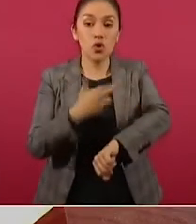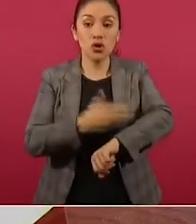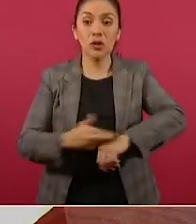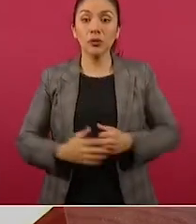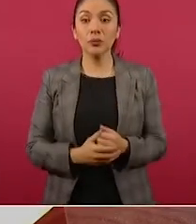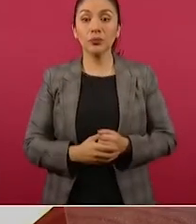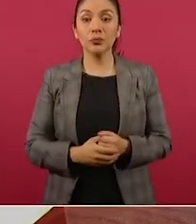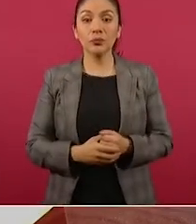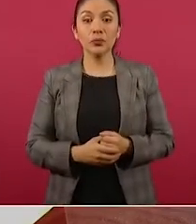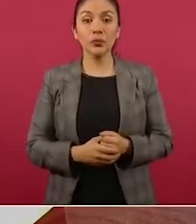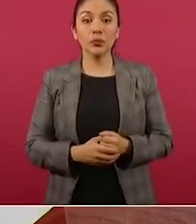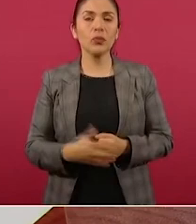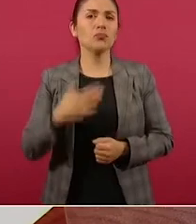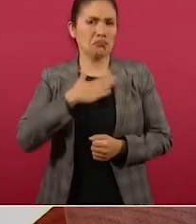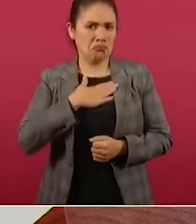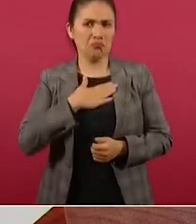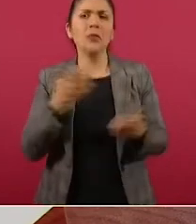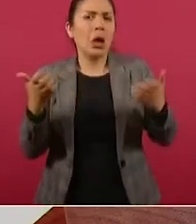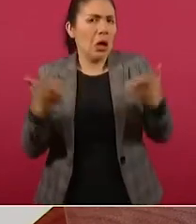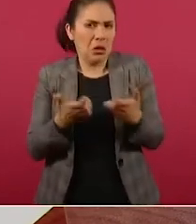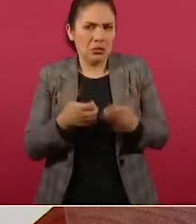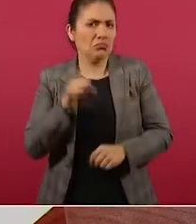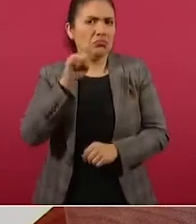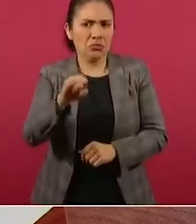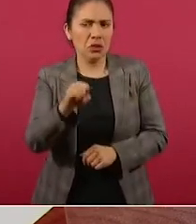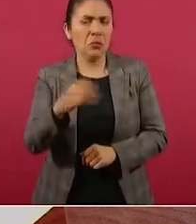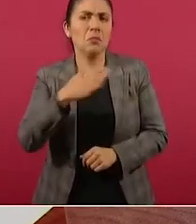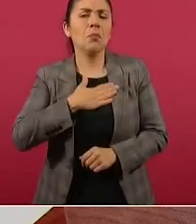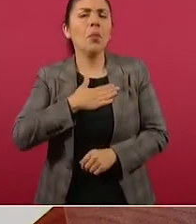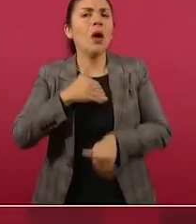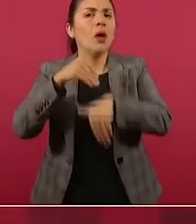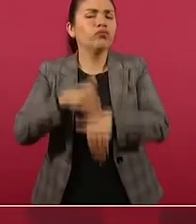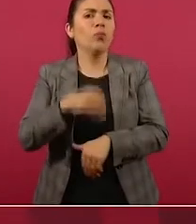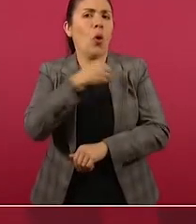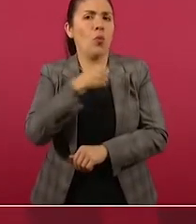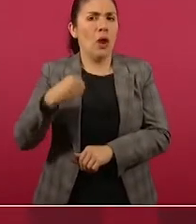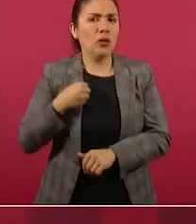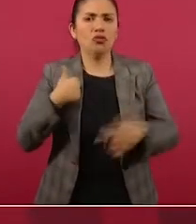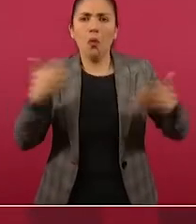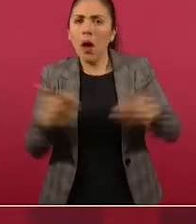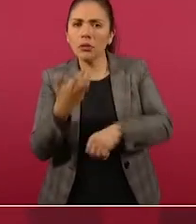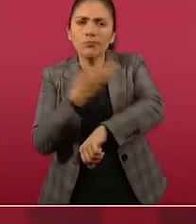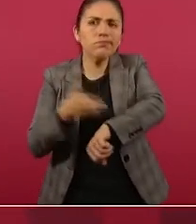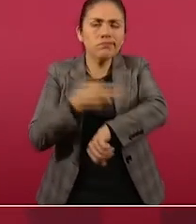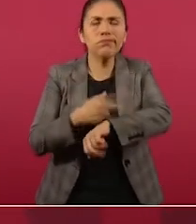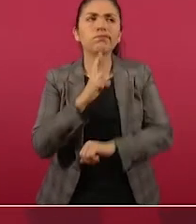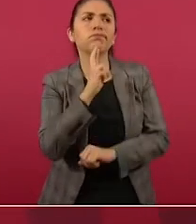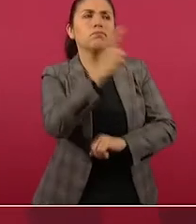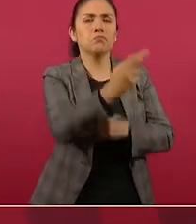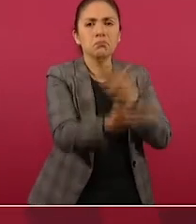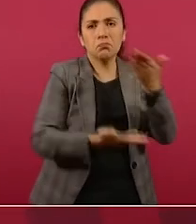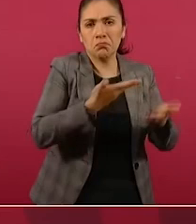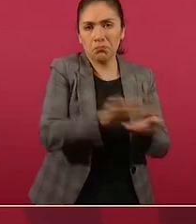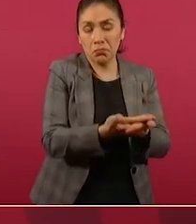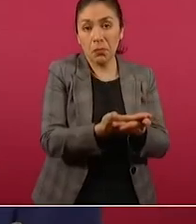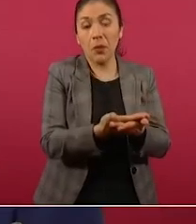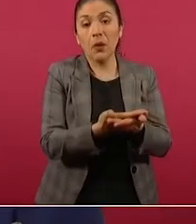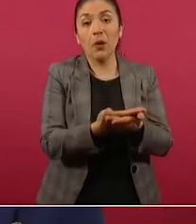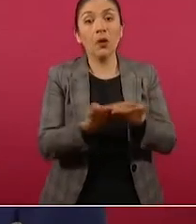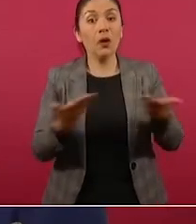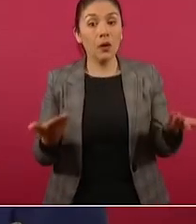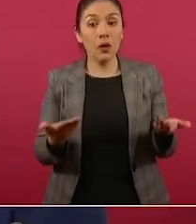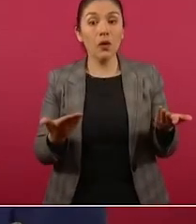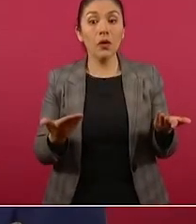Nosotros vamos a llevar a cabo todo lo que nos corresponde y dejar